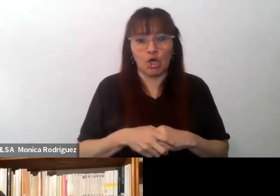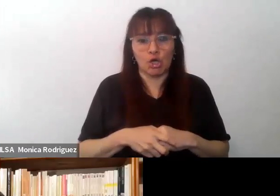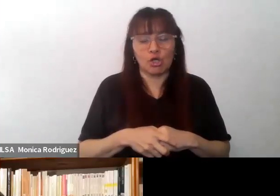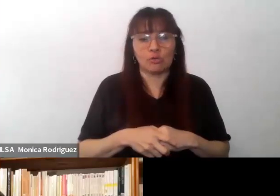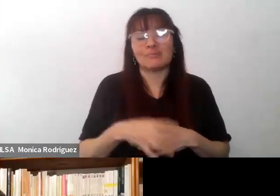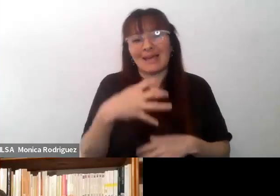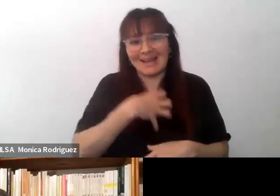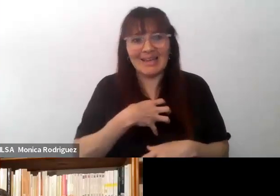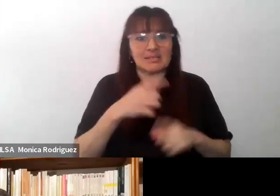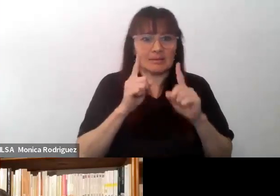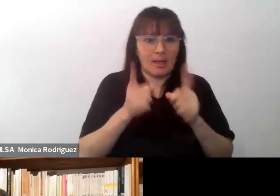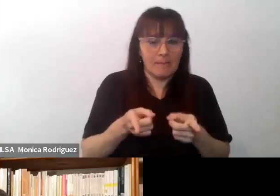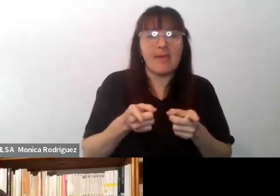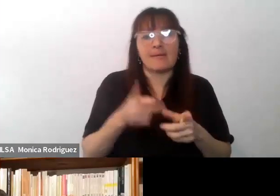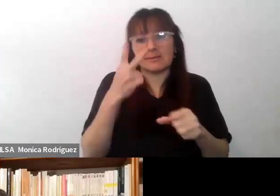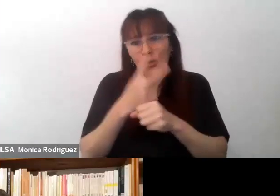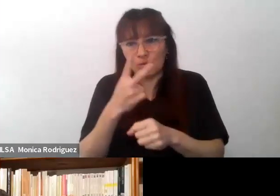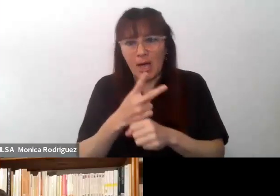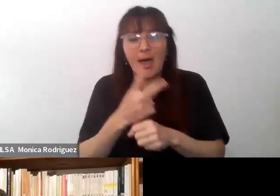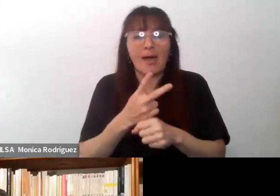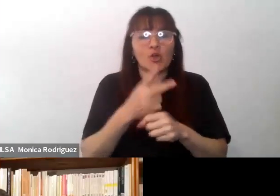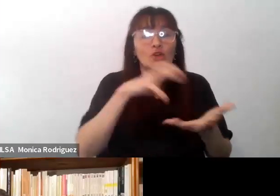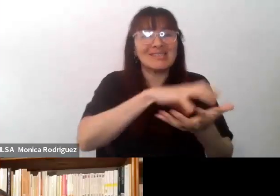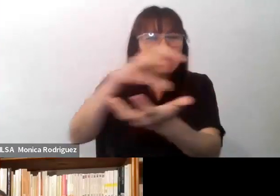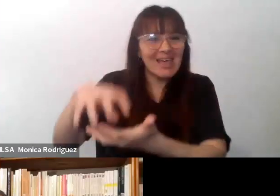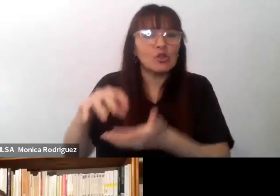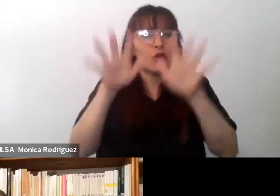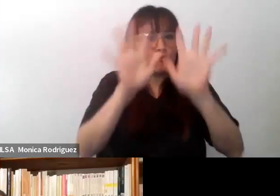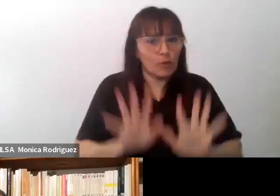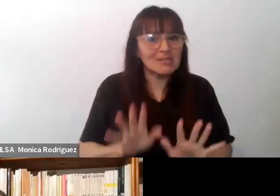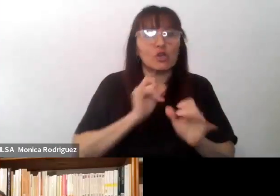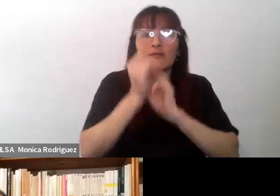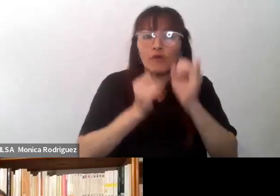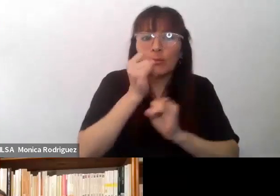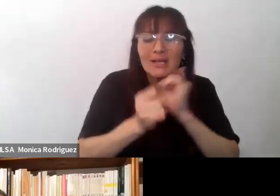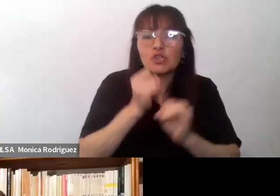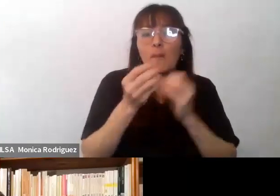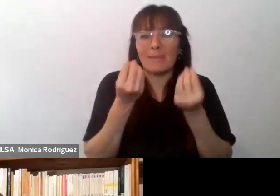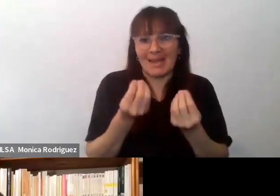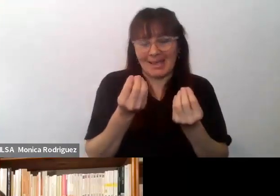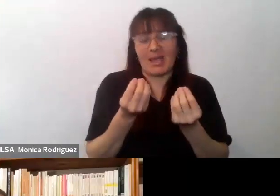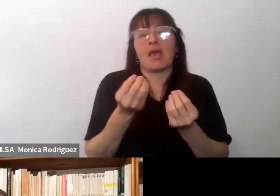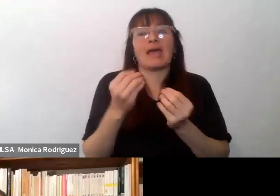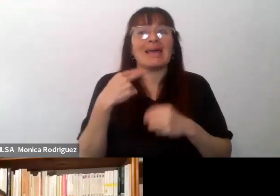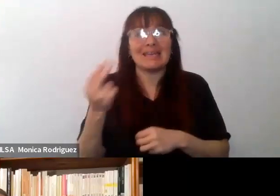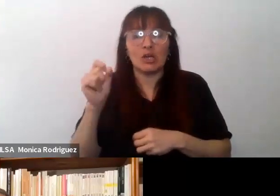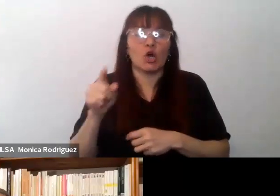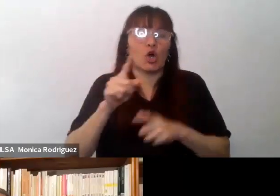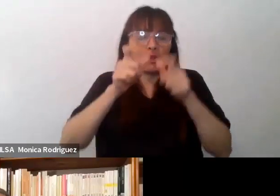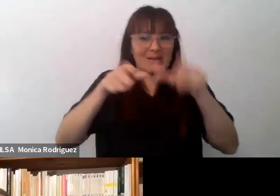clases de recibida en secundario y centros de formación y de información para la escolarización de los hijos de